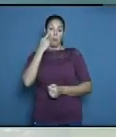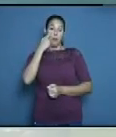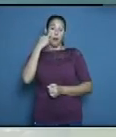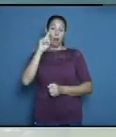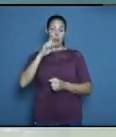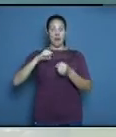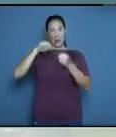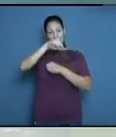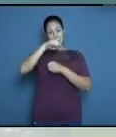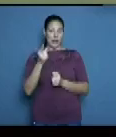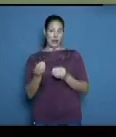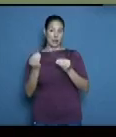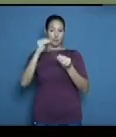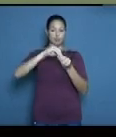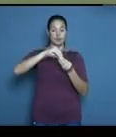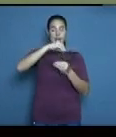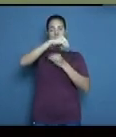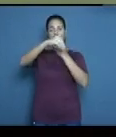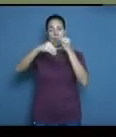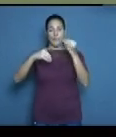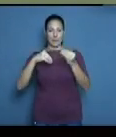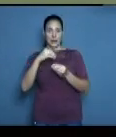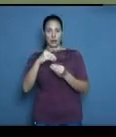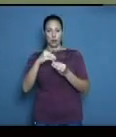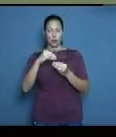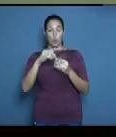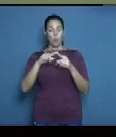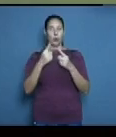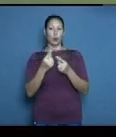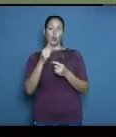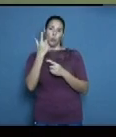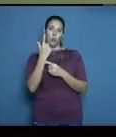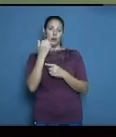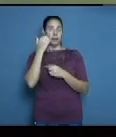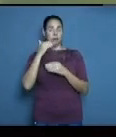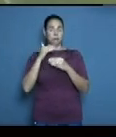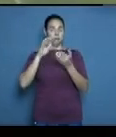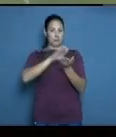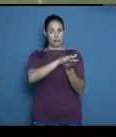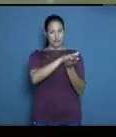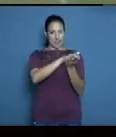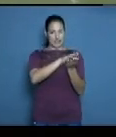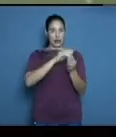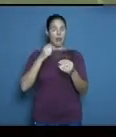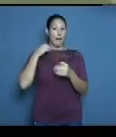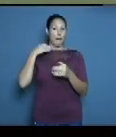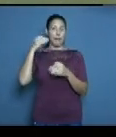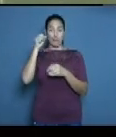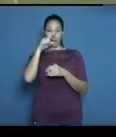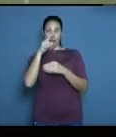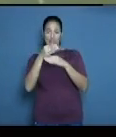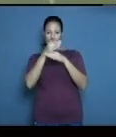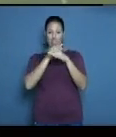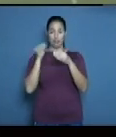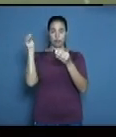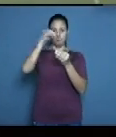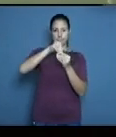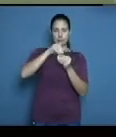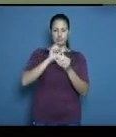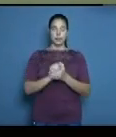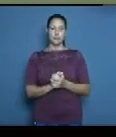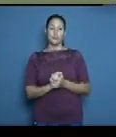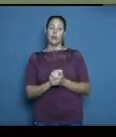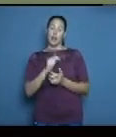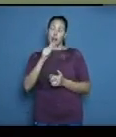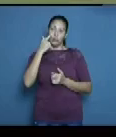boxeo en los Juegos Olímpicos de Tokio de la carrera y preservarla para la final individual de los 400 metros un evento al que